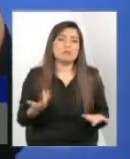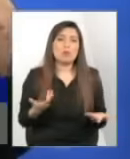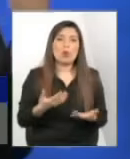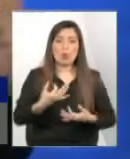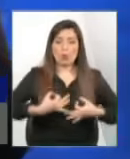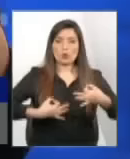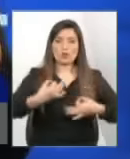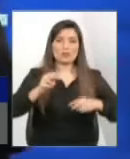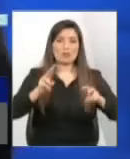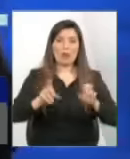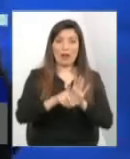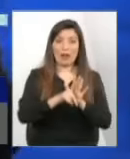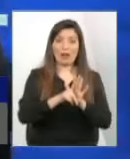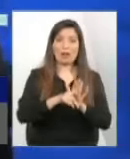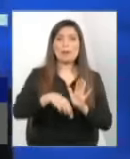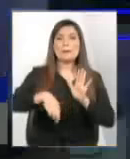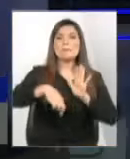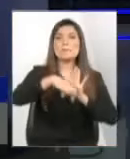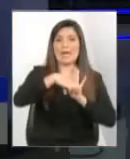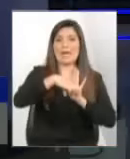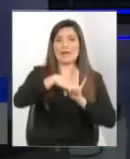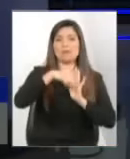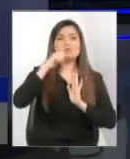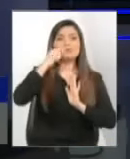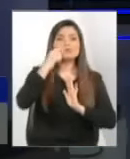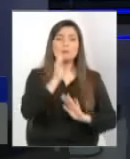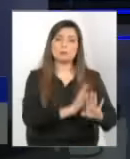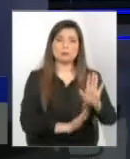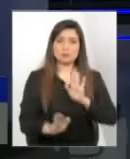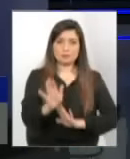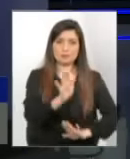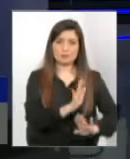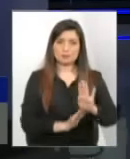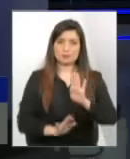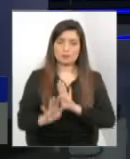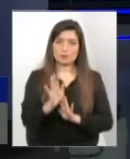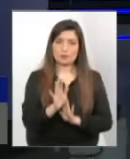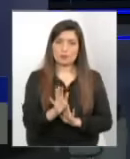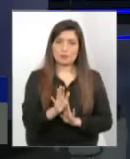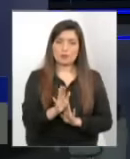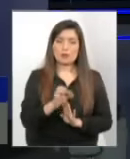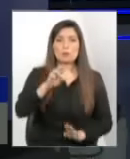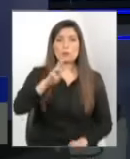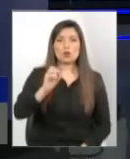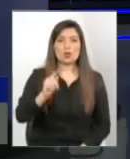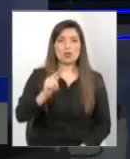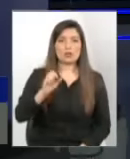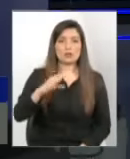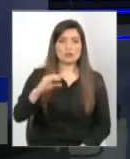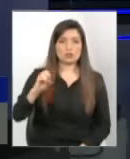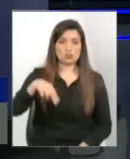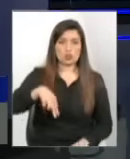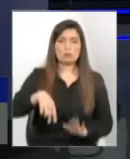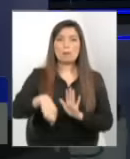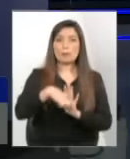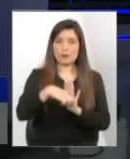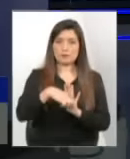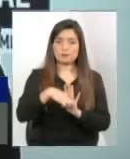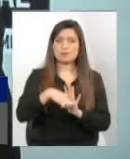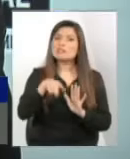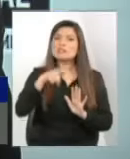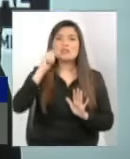jurídico en la jerga nuestra, la P, que es protección. Y esa protección indica que el niño debe ser